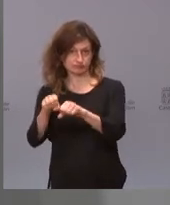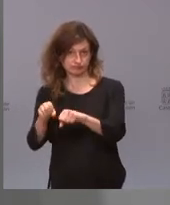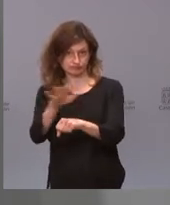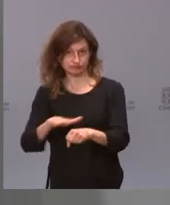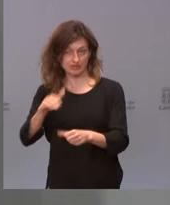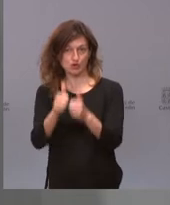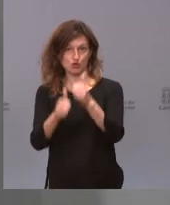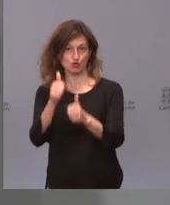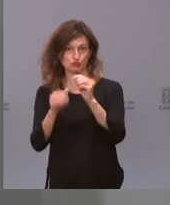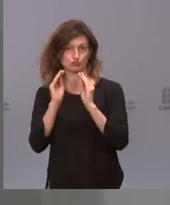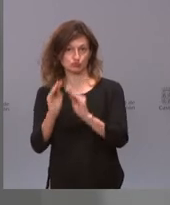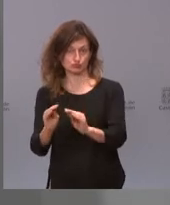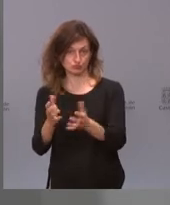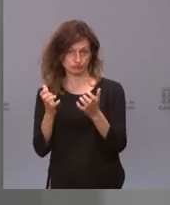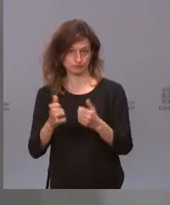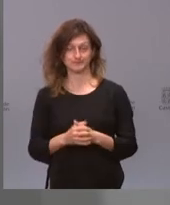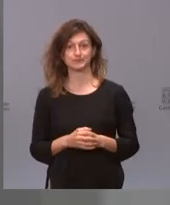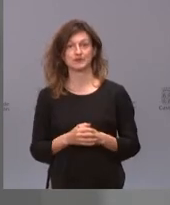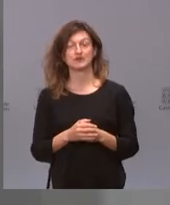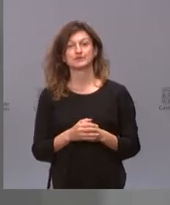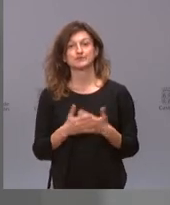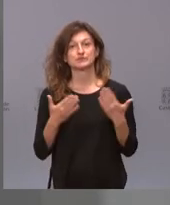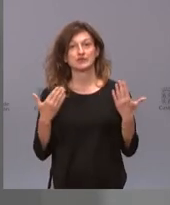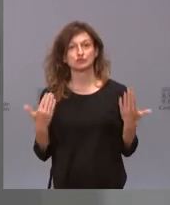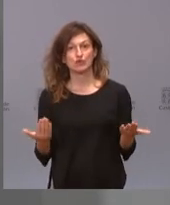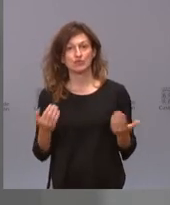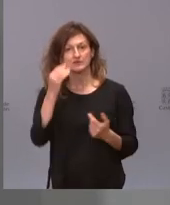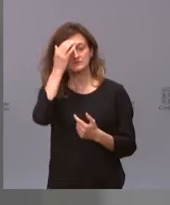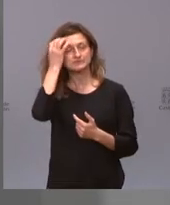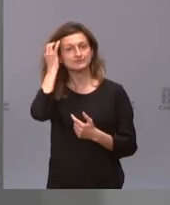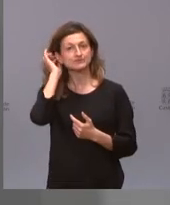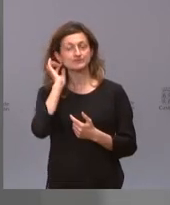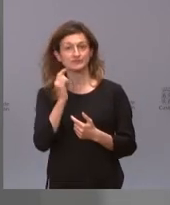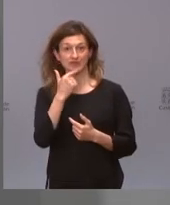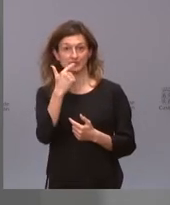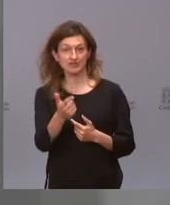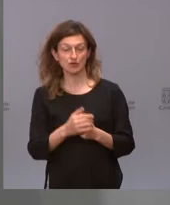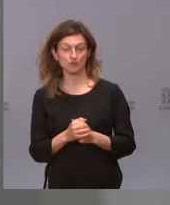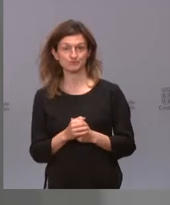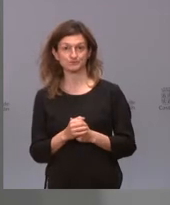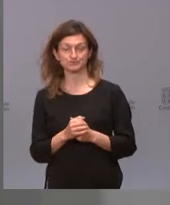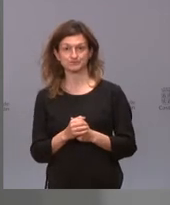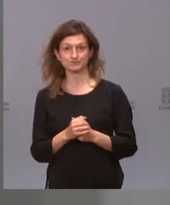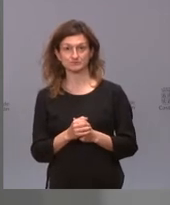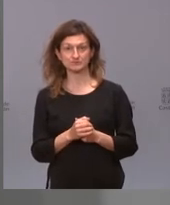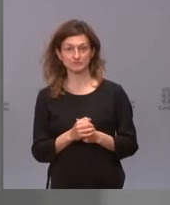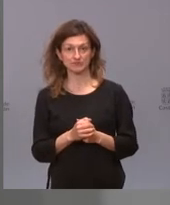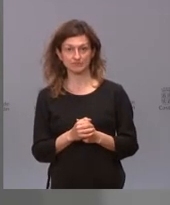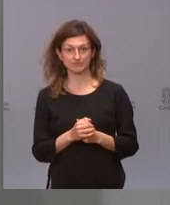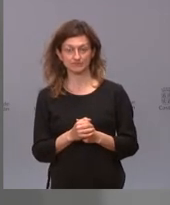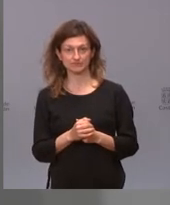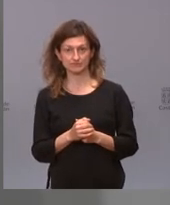su concurso oposición. Entonces, sobre decir que evidentemente lo que están